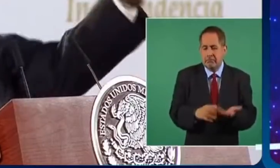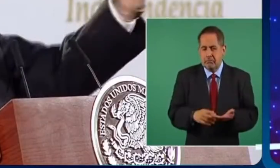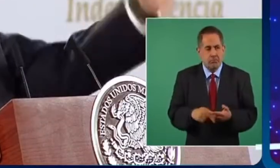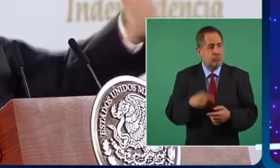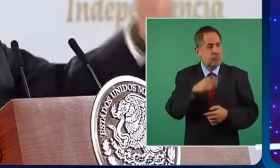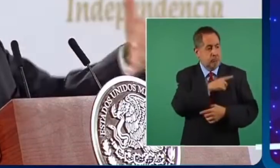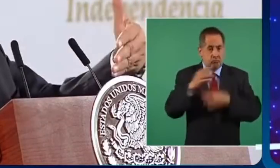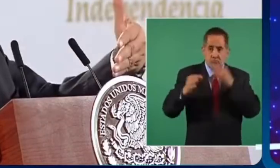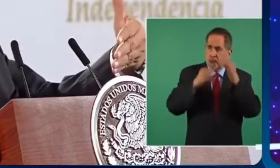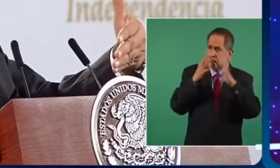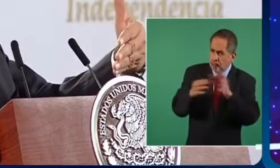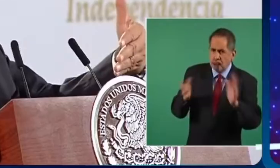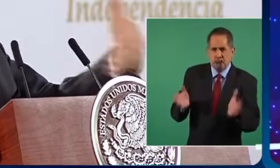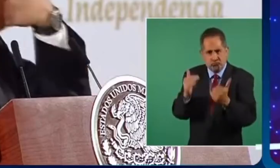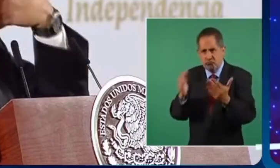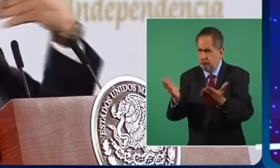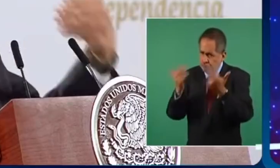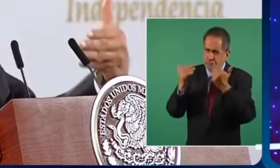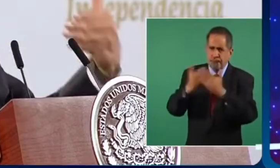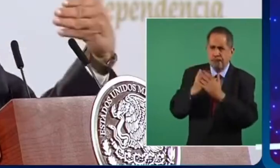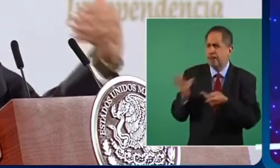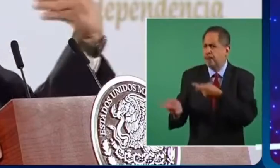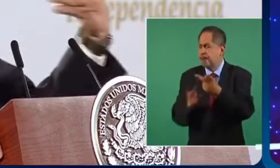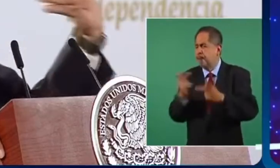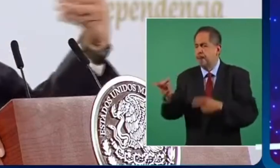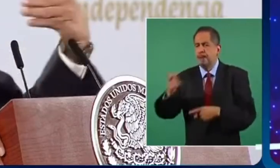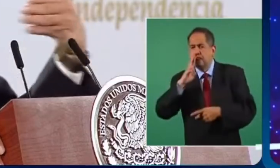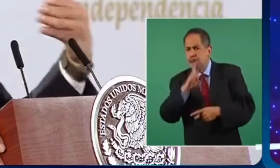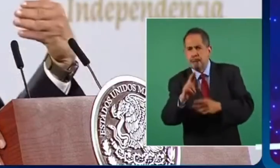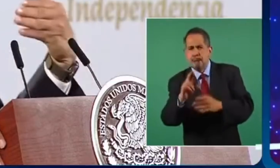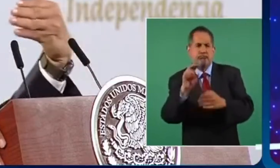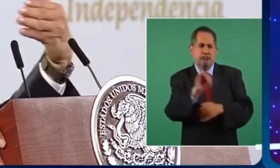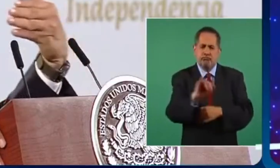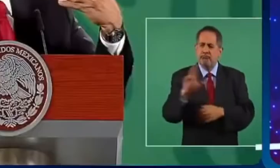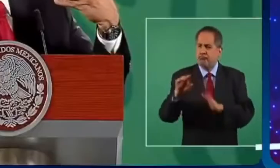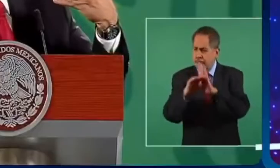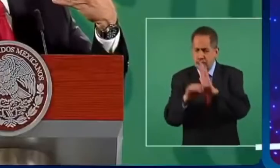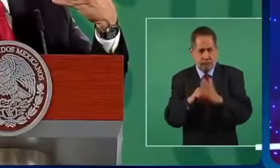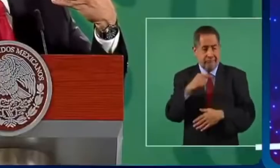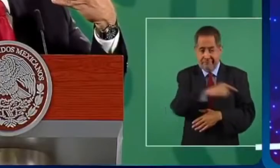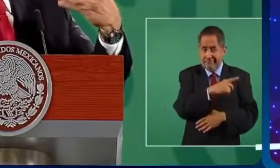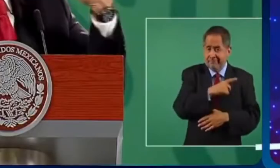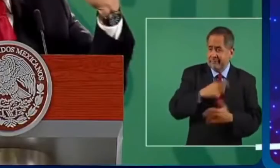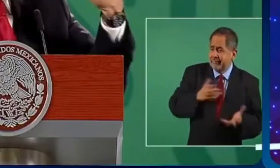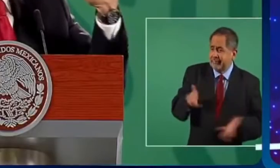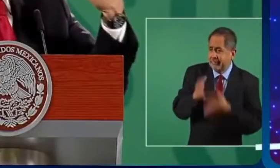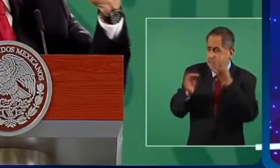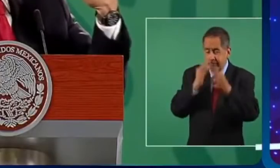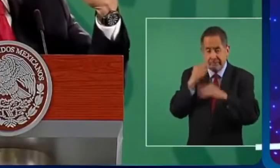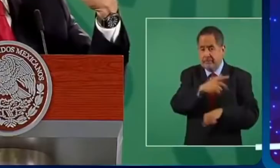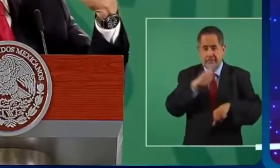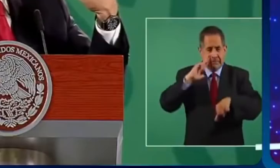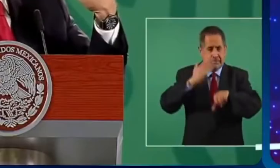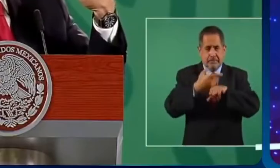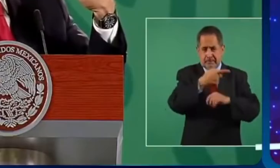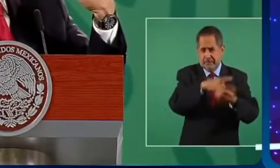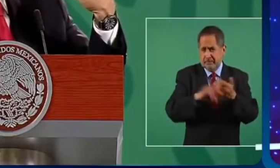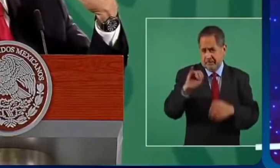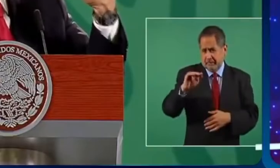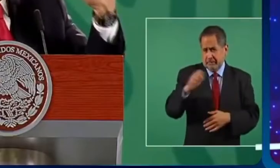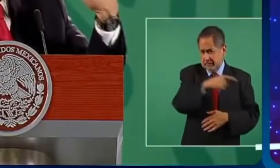promoverla es su función su responsabilidad